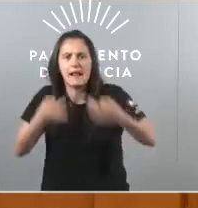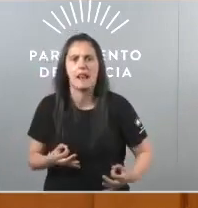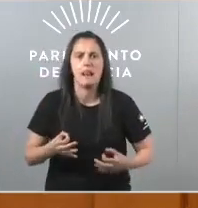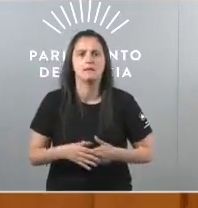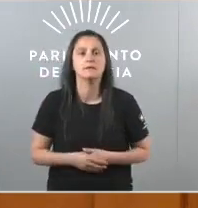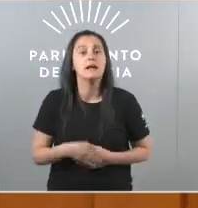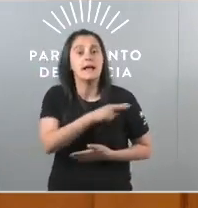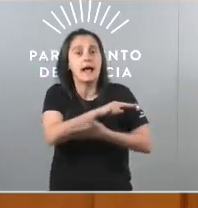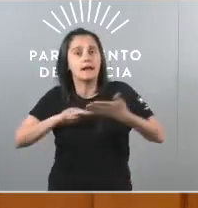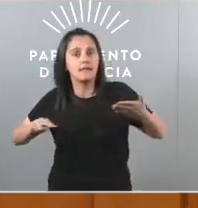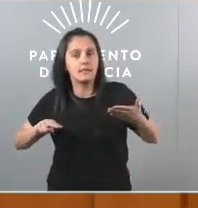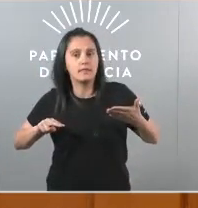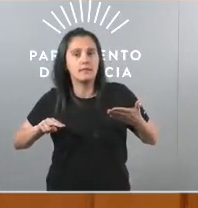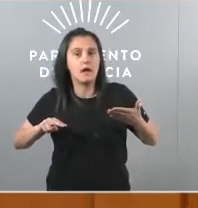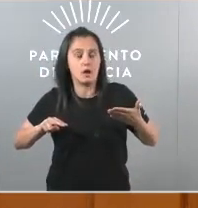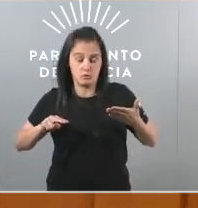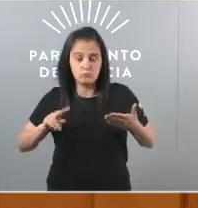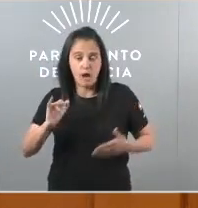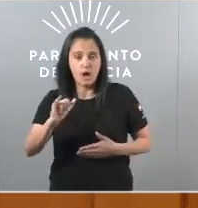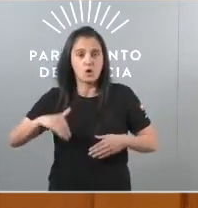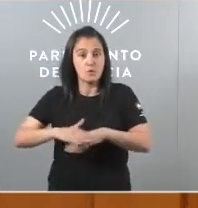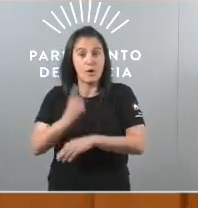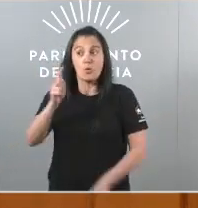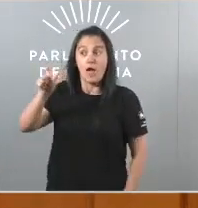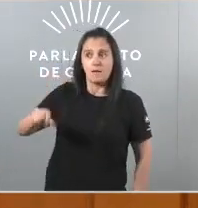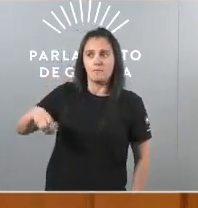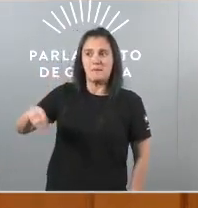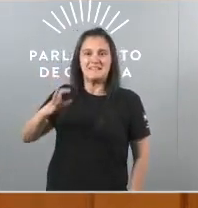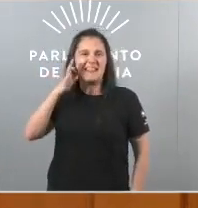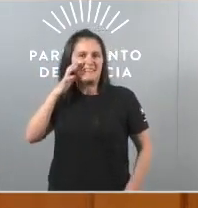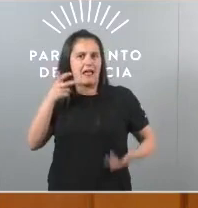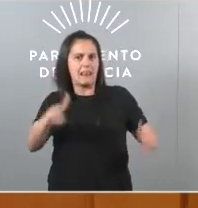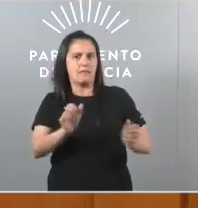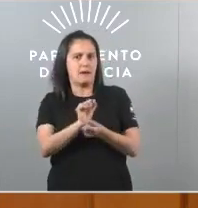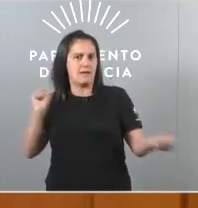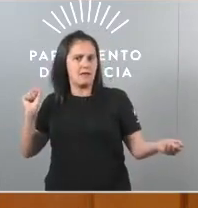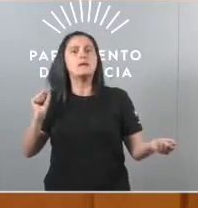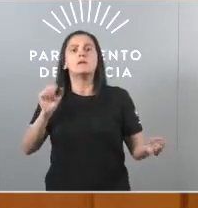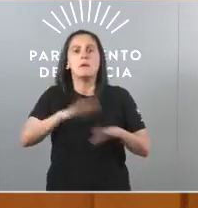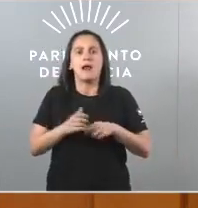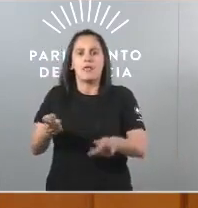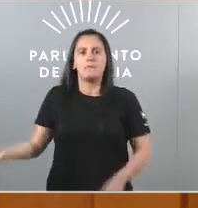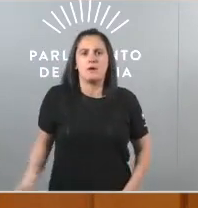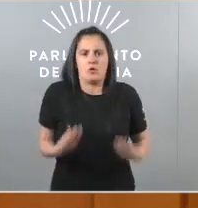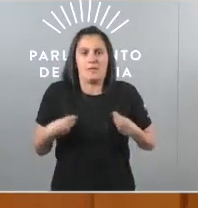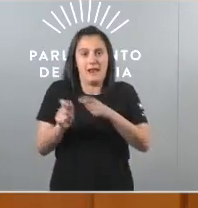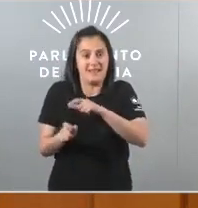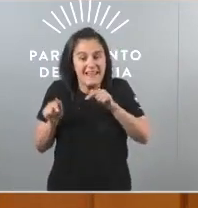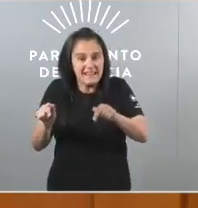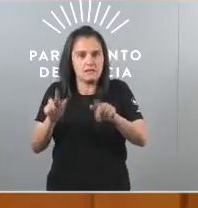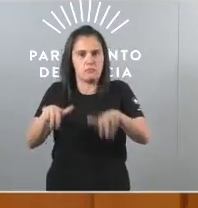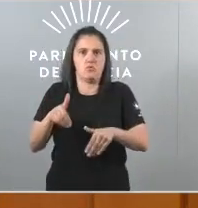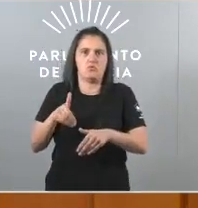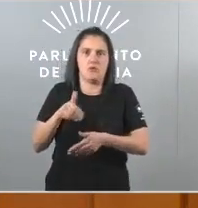Unha Galiza cun goberno e cunha presidenta cuas mans libres para mellorar a vida da xente Esa é a